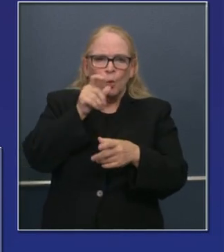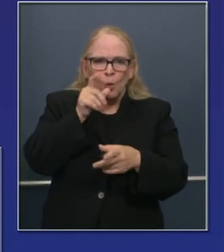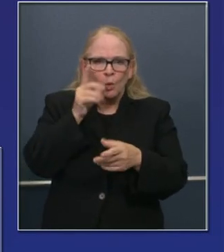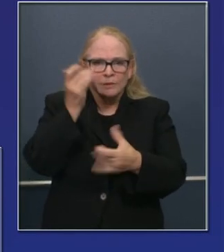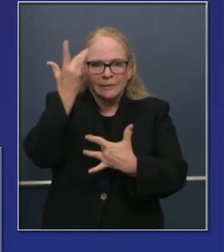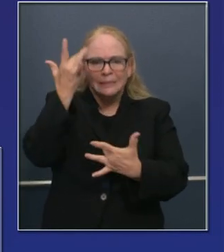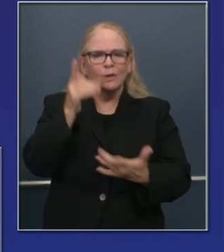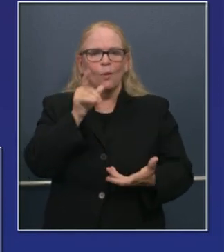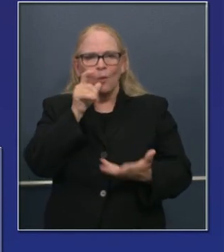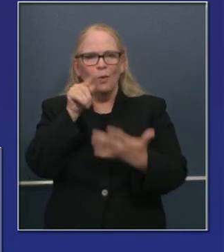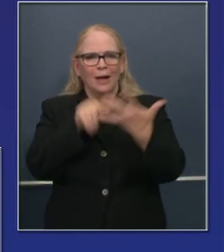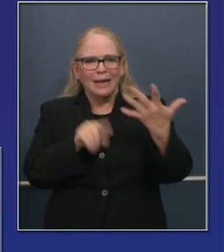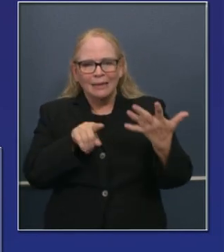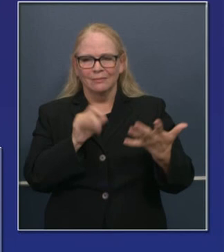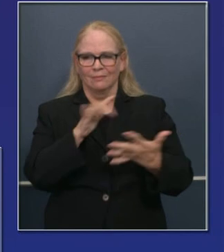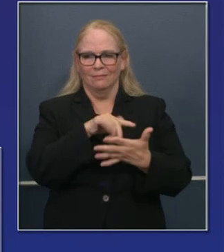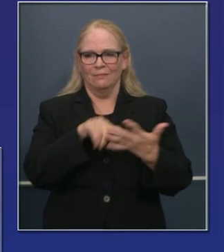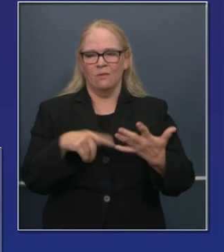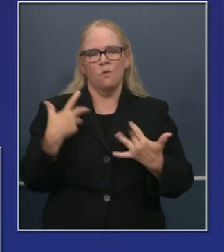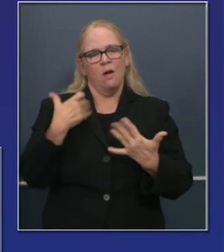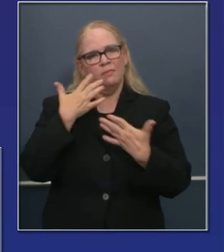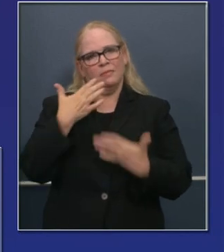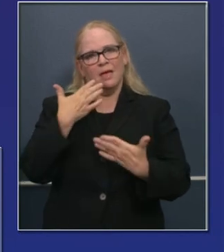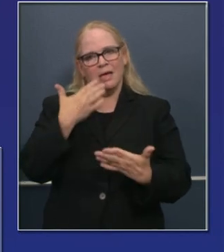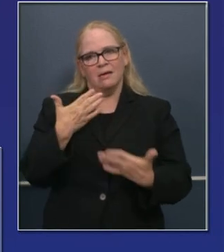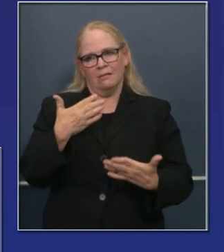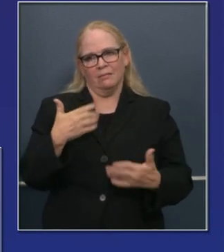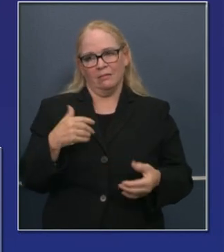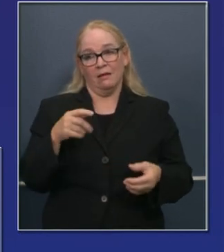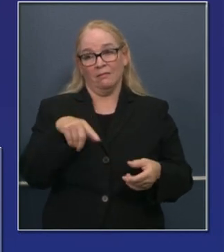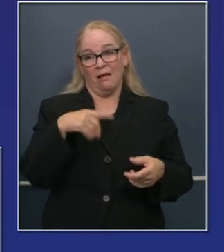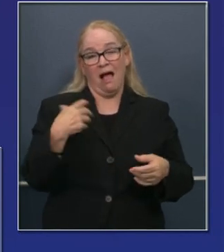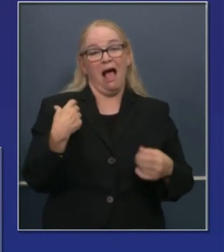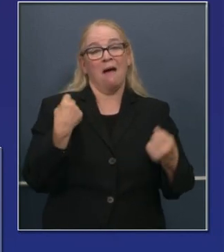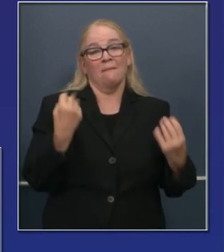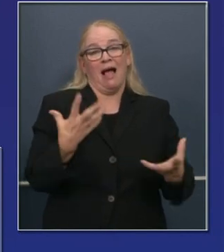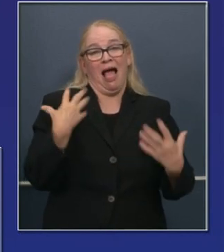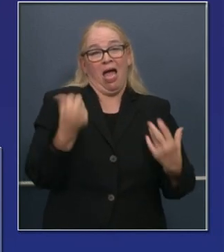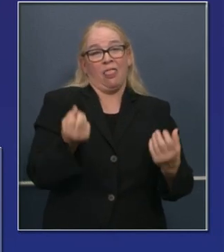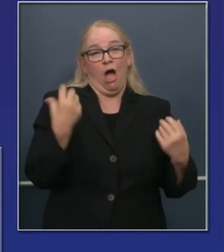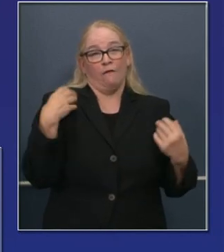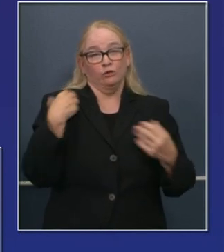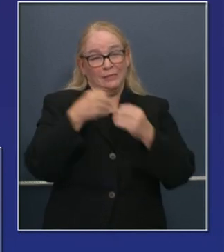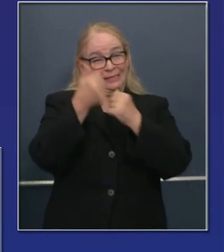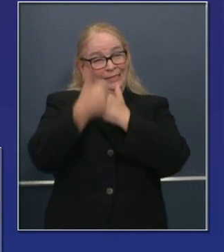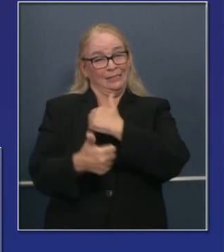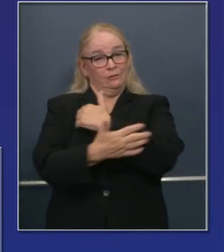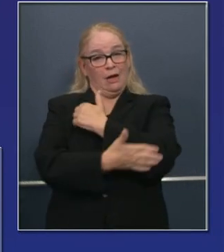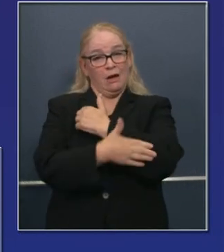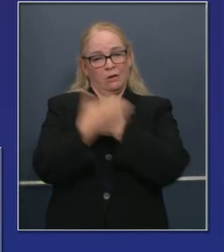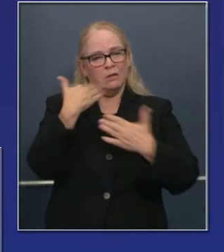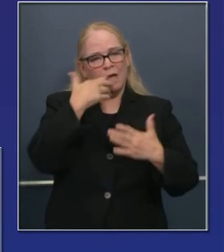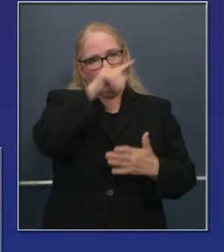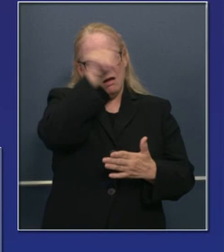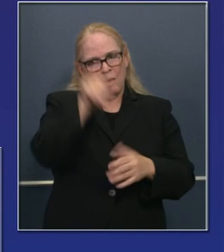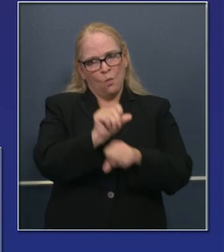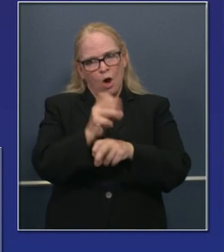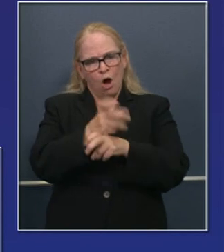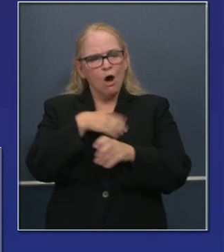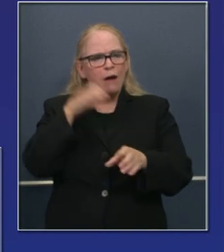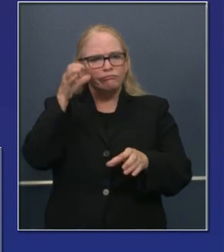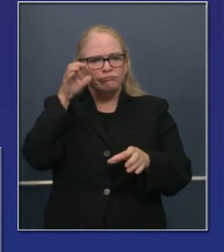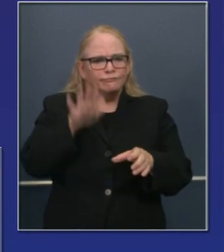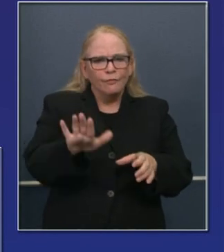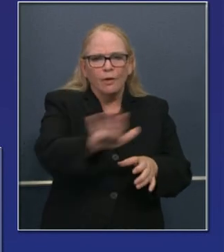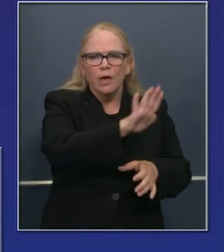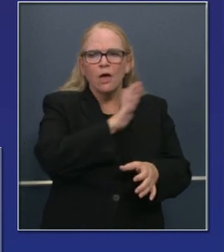para agradecer a los funcionarios de salubridad, repitiendo lo que dijo el gobernador. Oímos de ellos, entendemos algunos de los